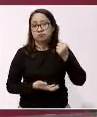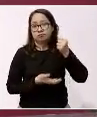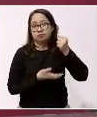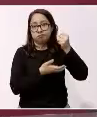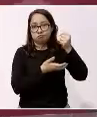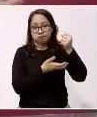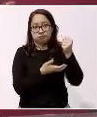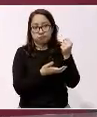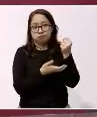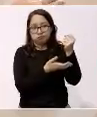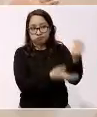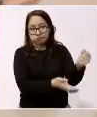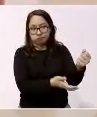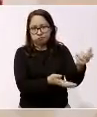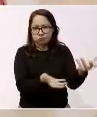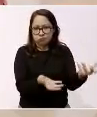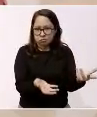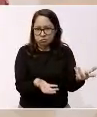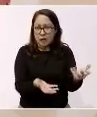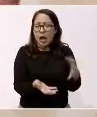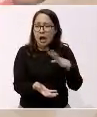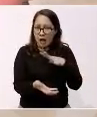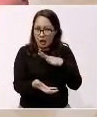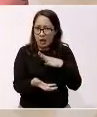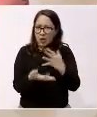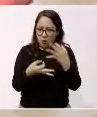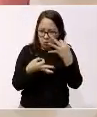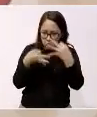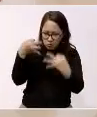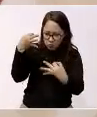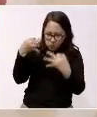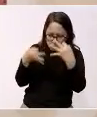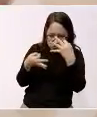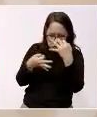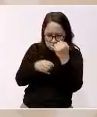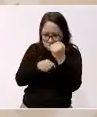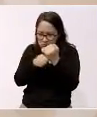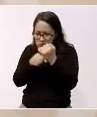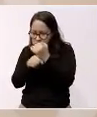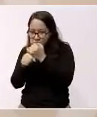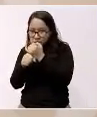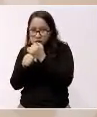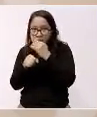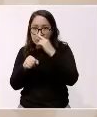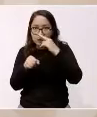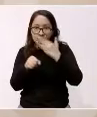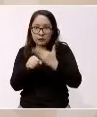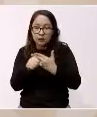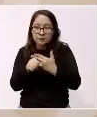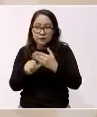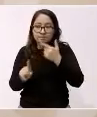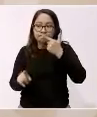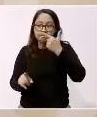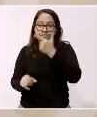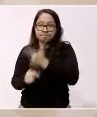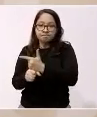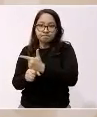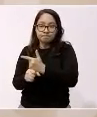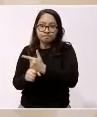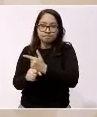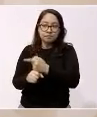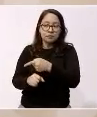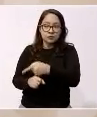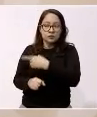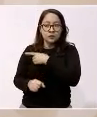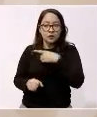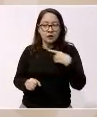hay un juicio y ya el responsable está devolviendo 200 millones